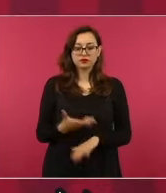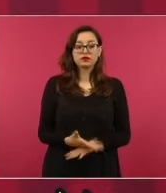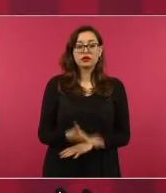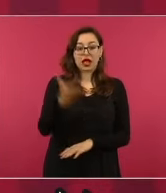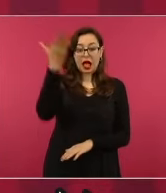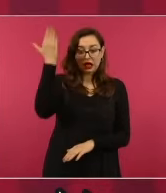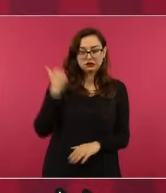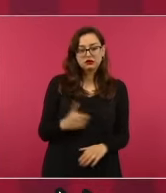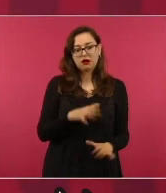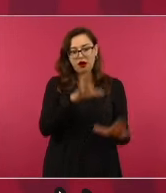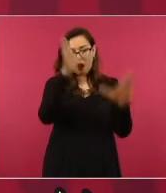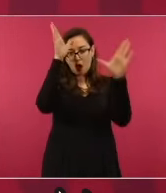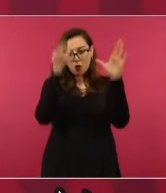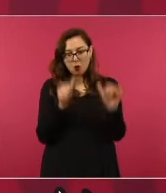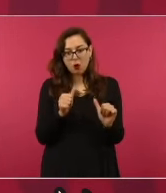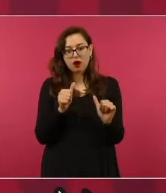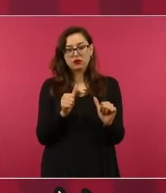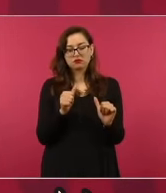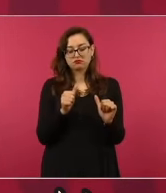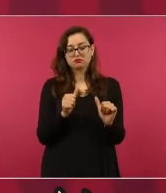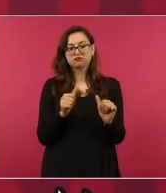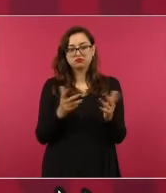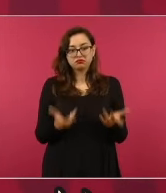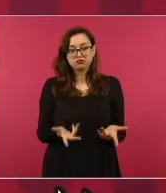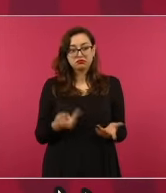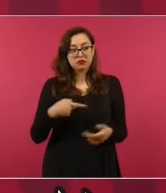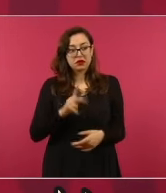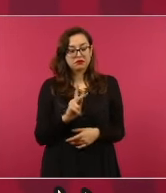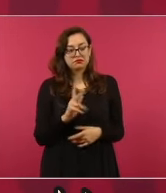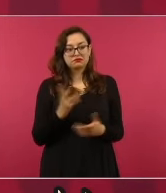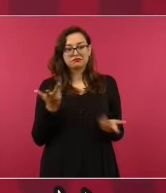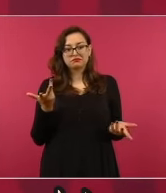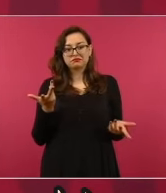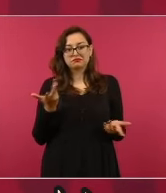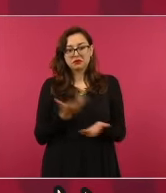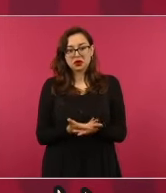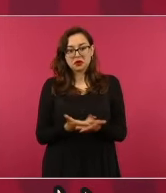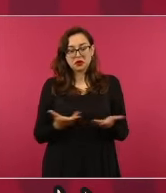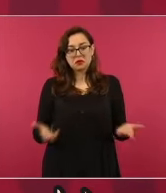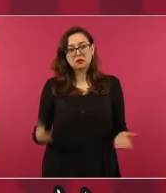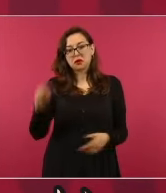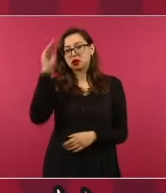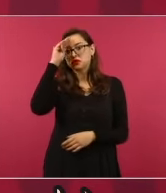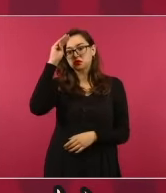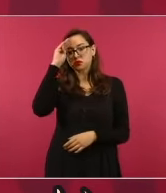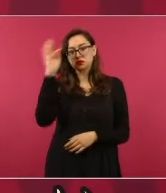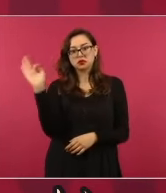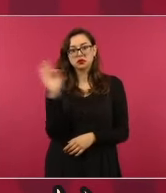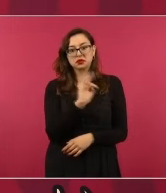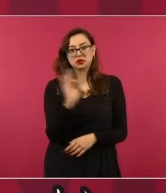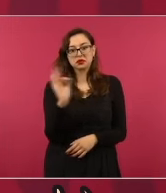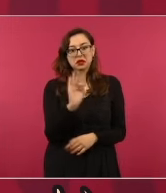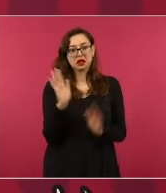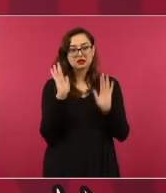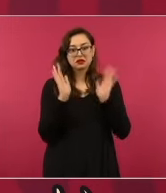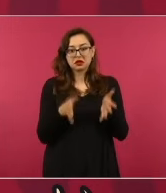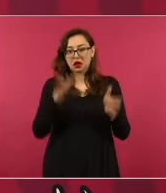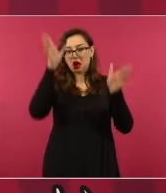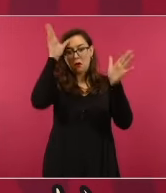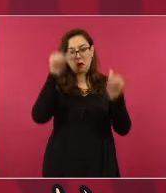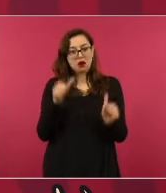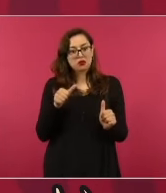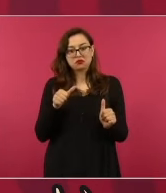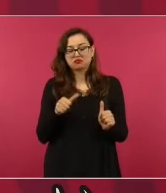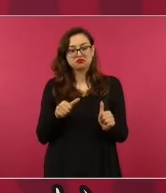tregua y ahora que me estás diciendo, pues pienso que ya se rompió la tregua.